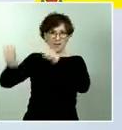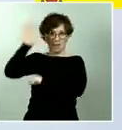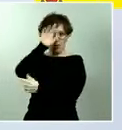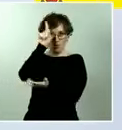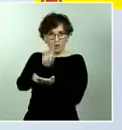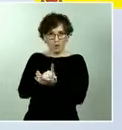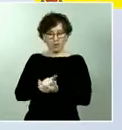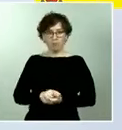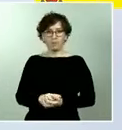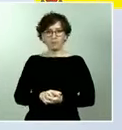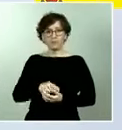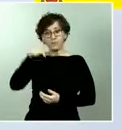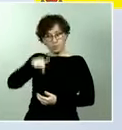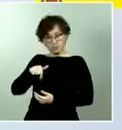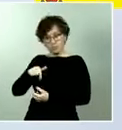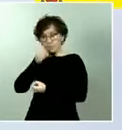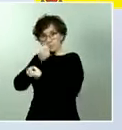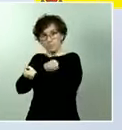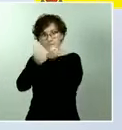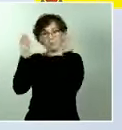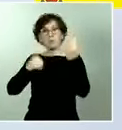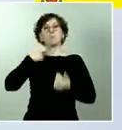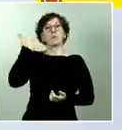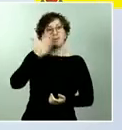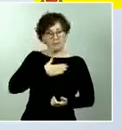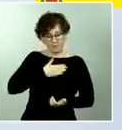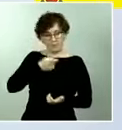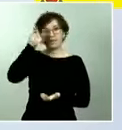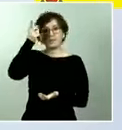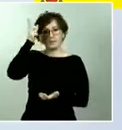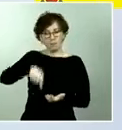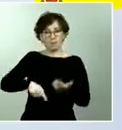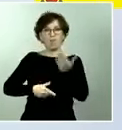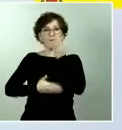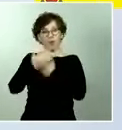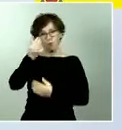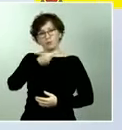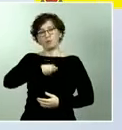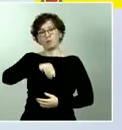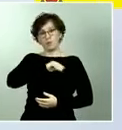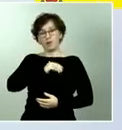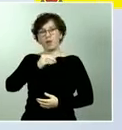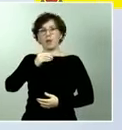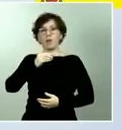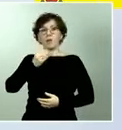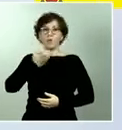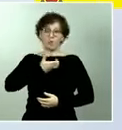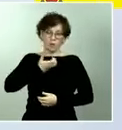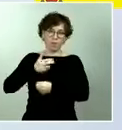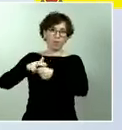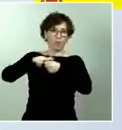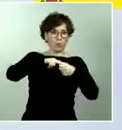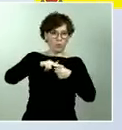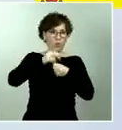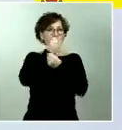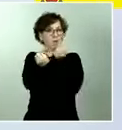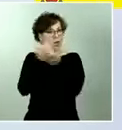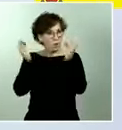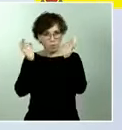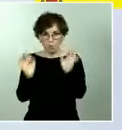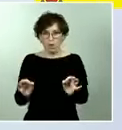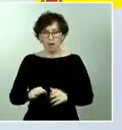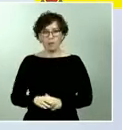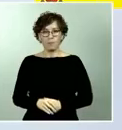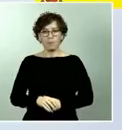la Federación Española de Municipios y Provincias. A las comunidades autónomas les ha parecido positivo este